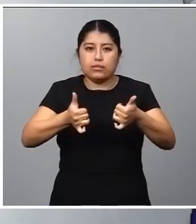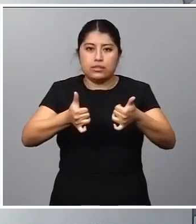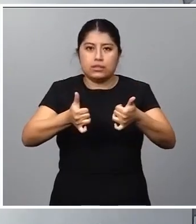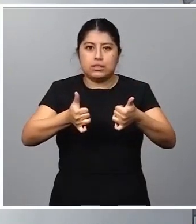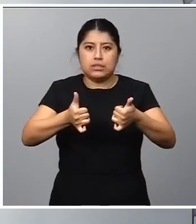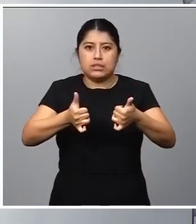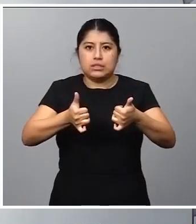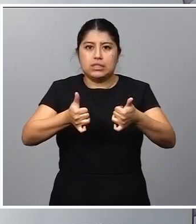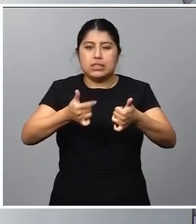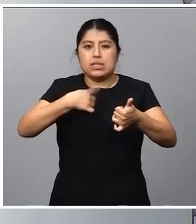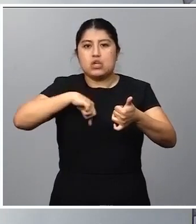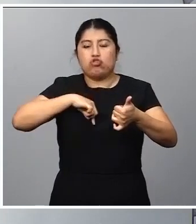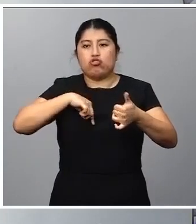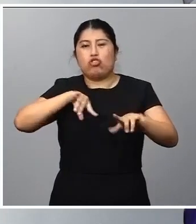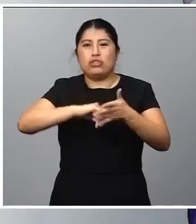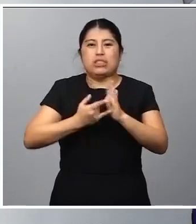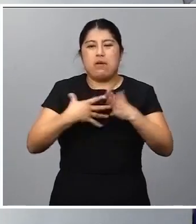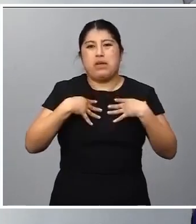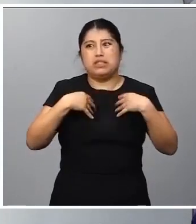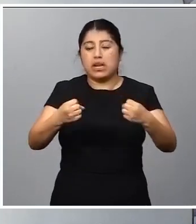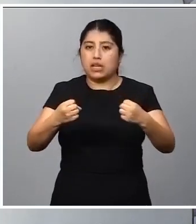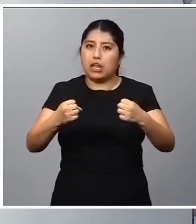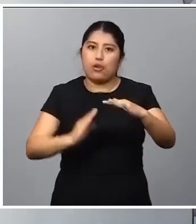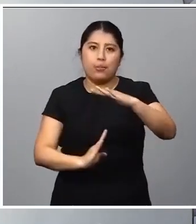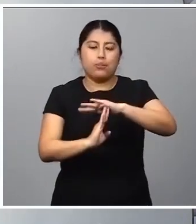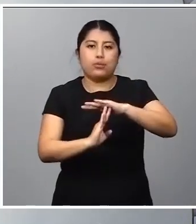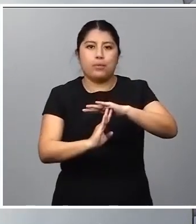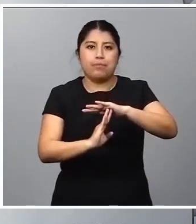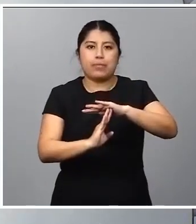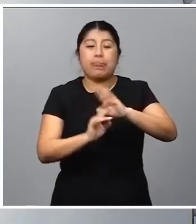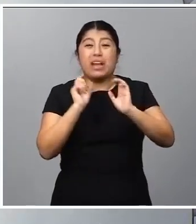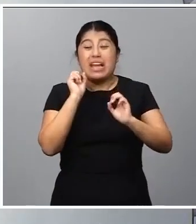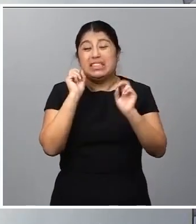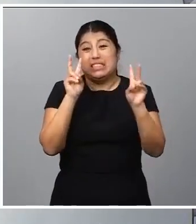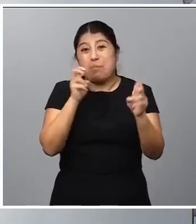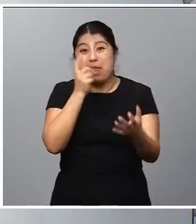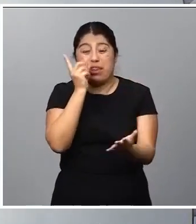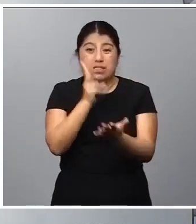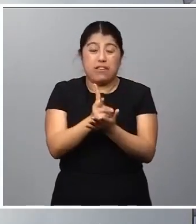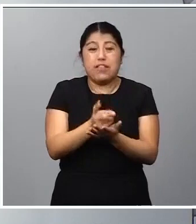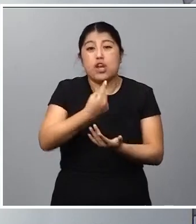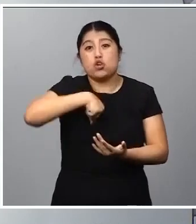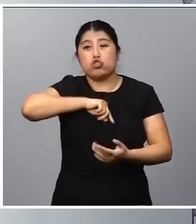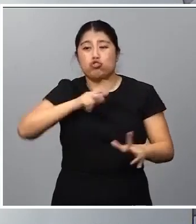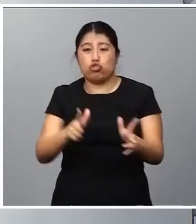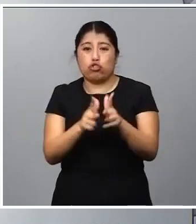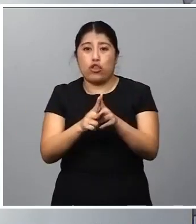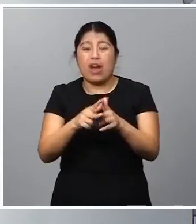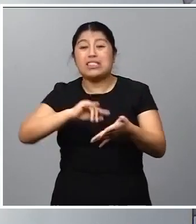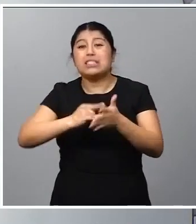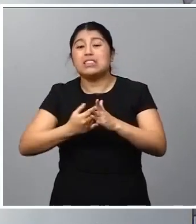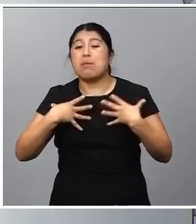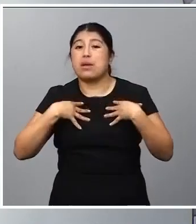se puso en jaque nuestro sistema sanitario y se evidenciaron los desafíos pendientes que teníamos como sociedad y como sistema